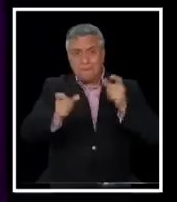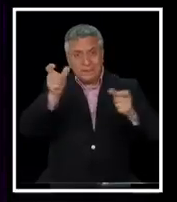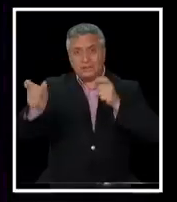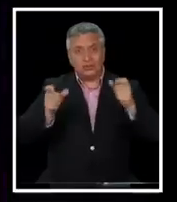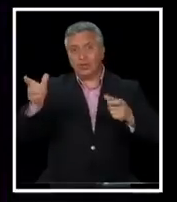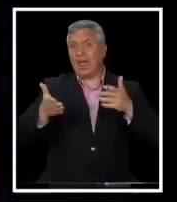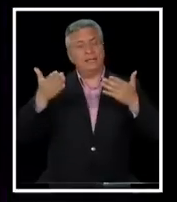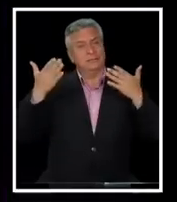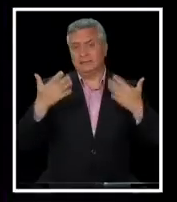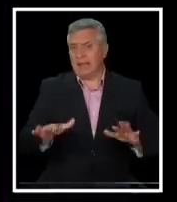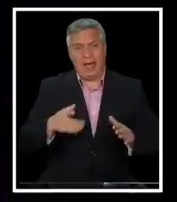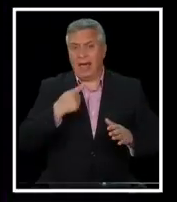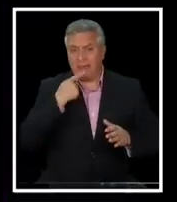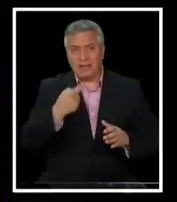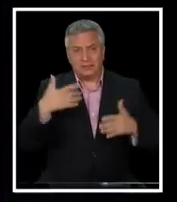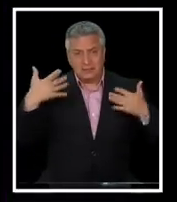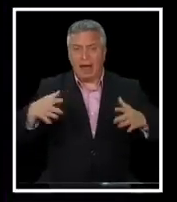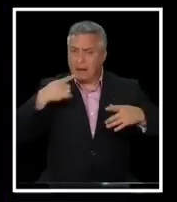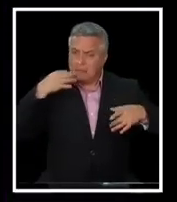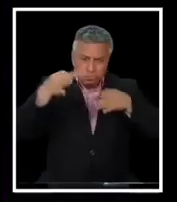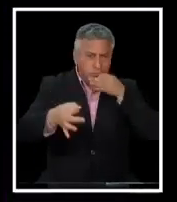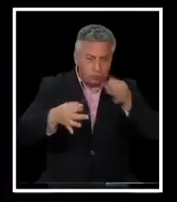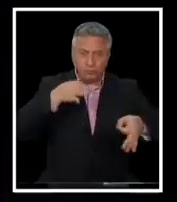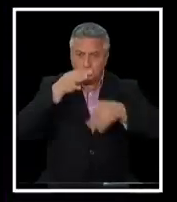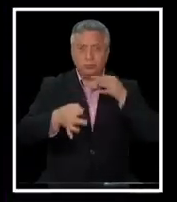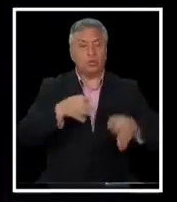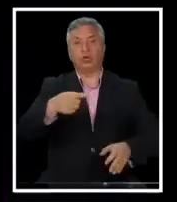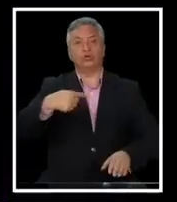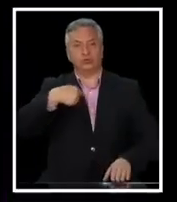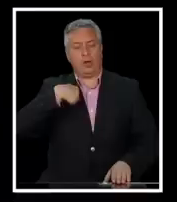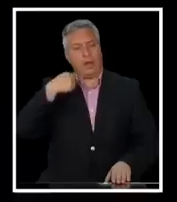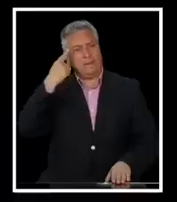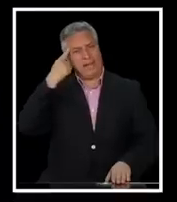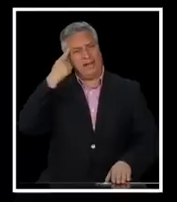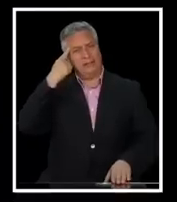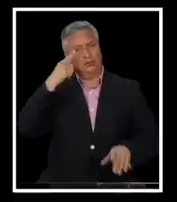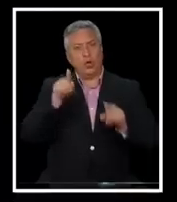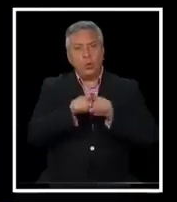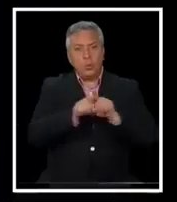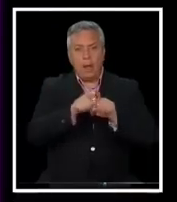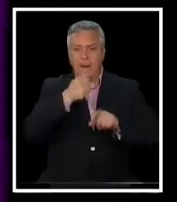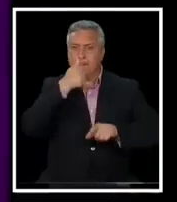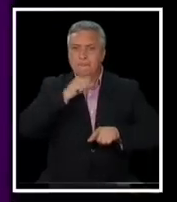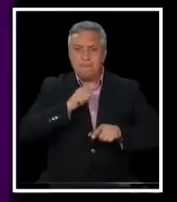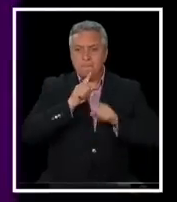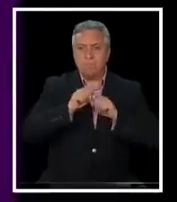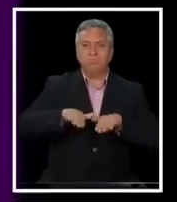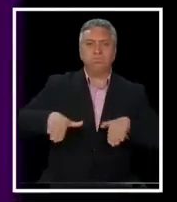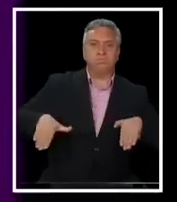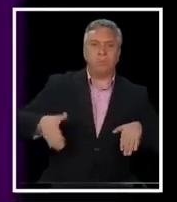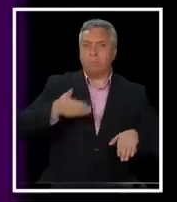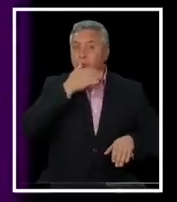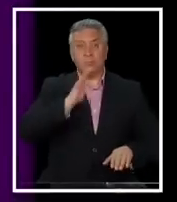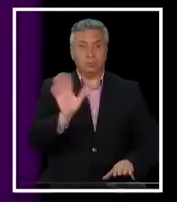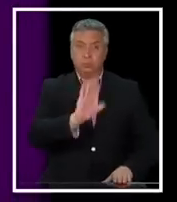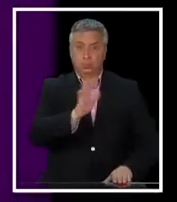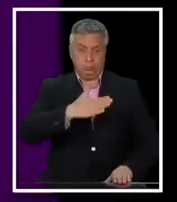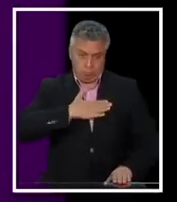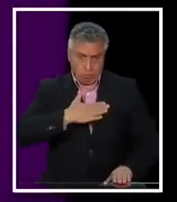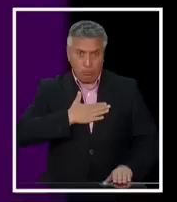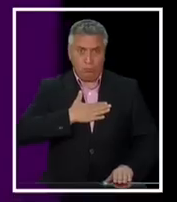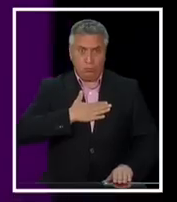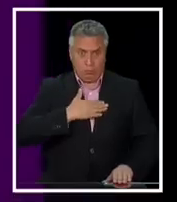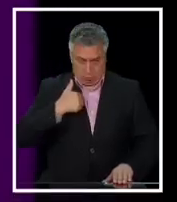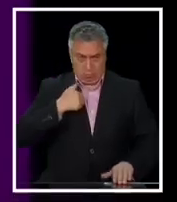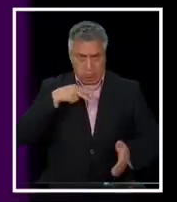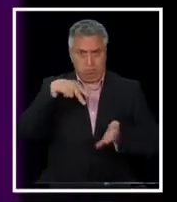estamos nosotros. Yo creo no estar escondiendo ni tapando a nadie. Yo me represento a mí y a muchos hombres y